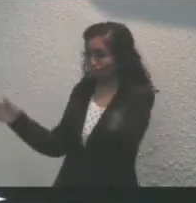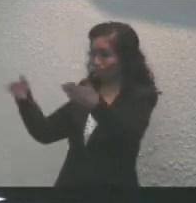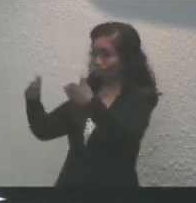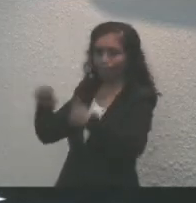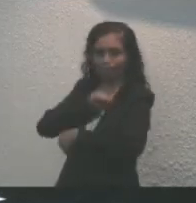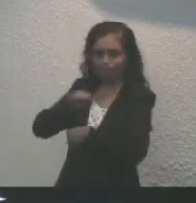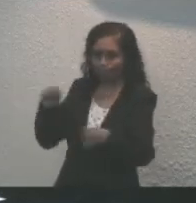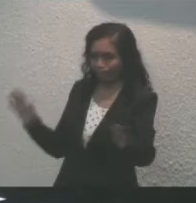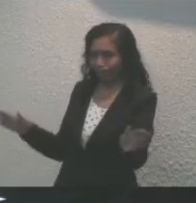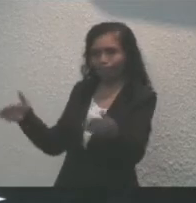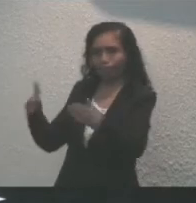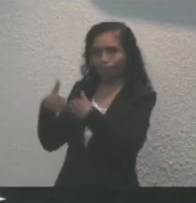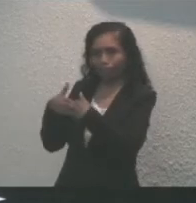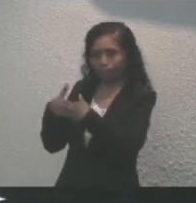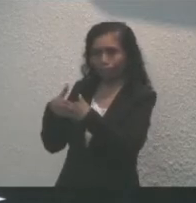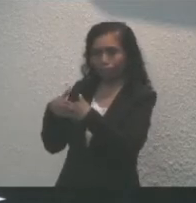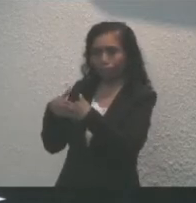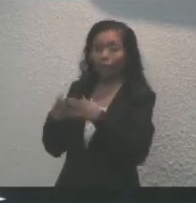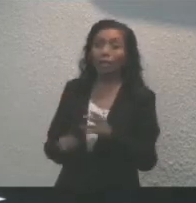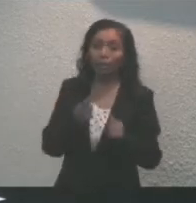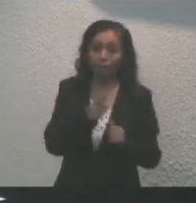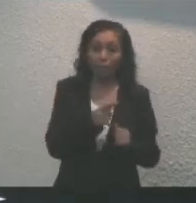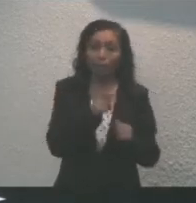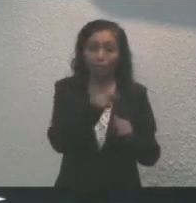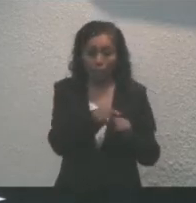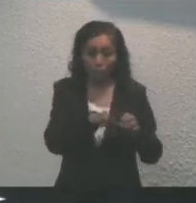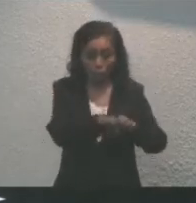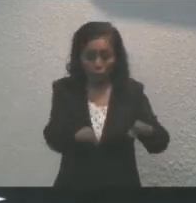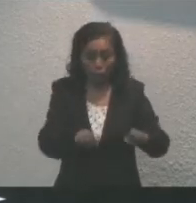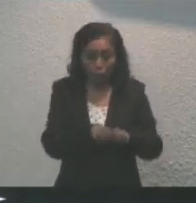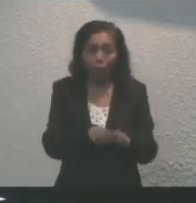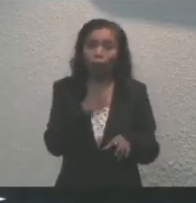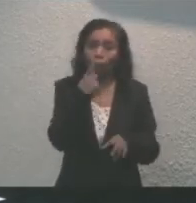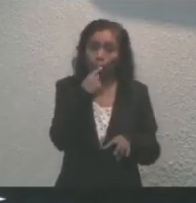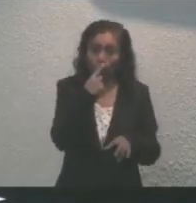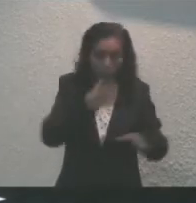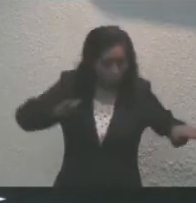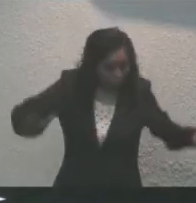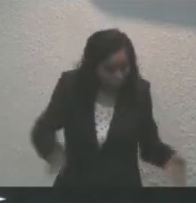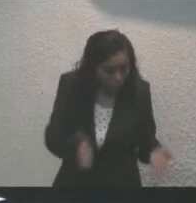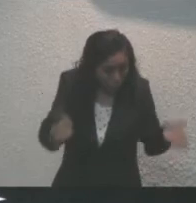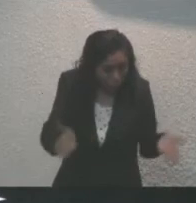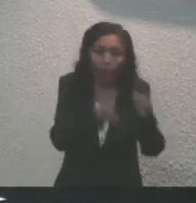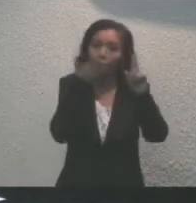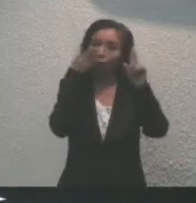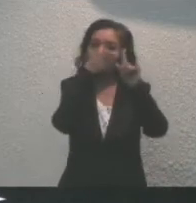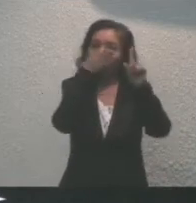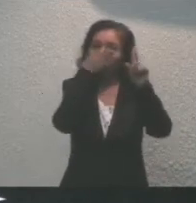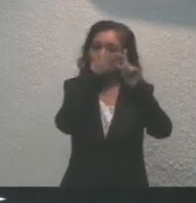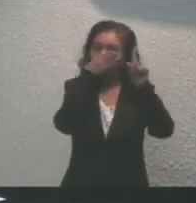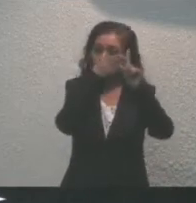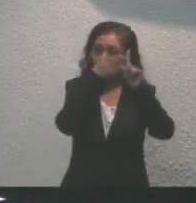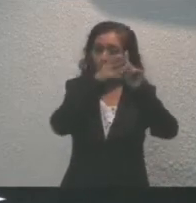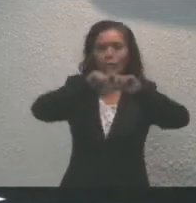presente en las corporaciones policiacas e impulsar ese mismo objetivo en los